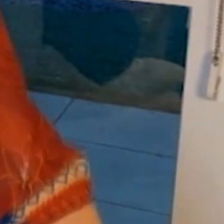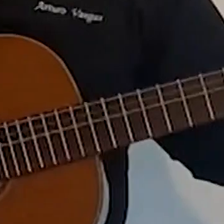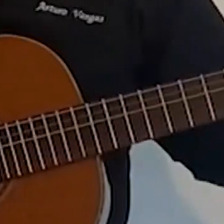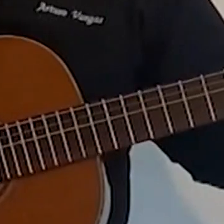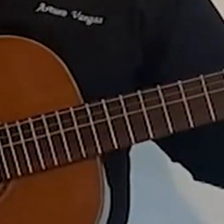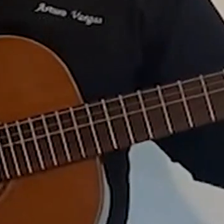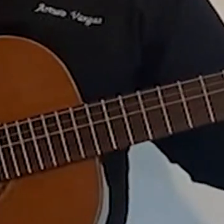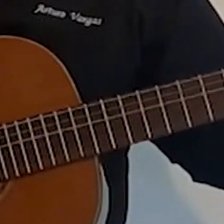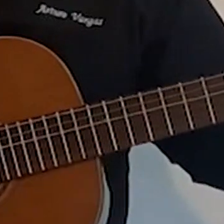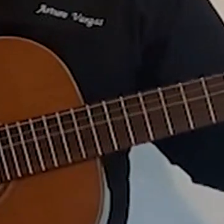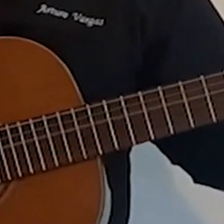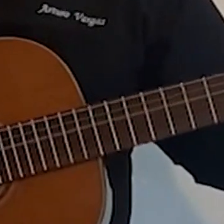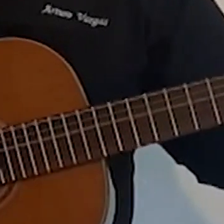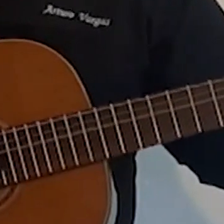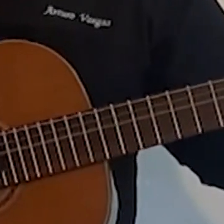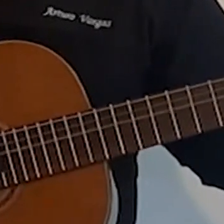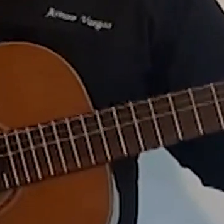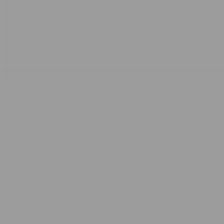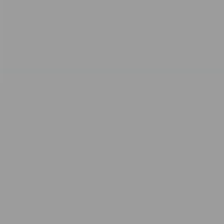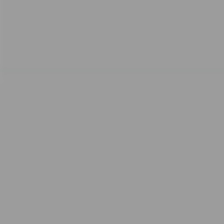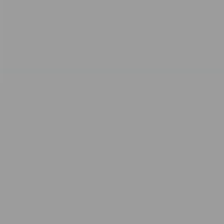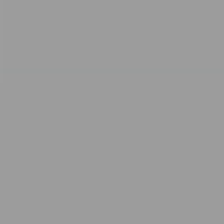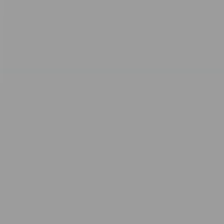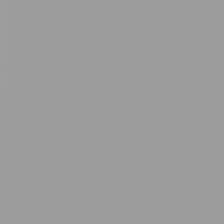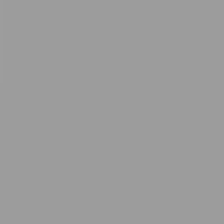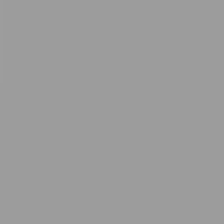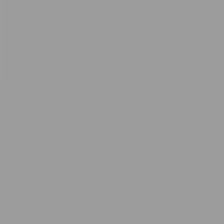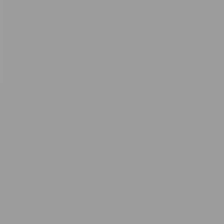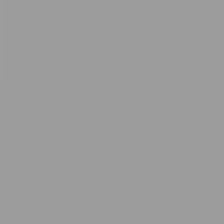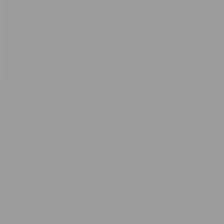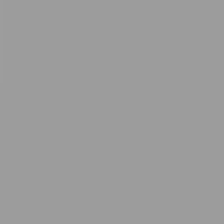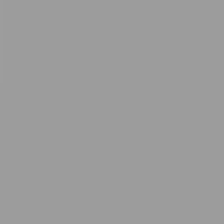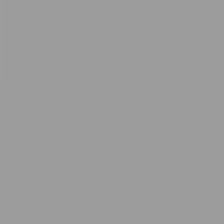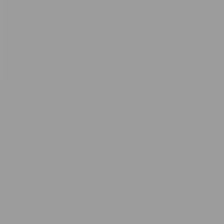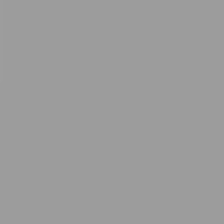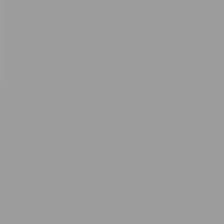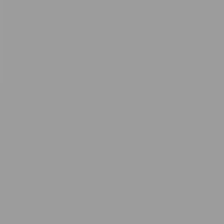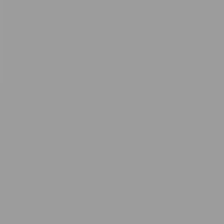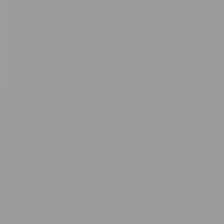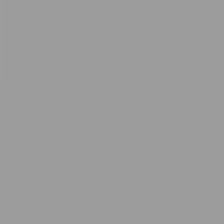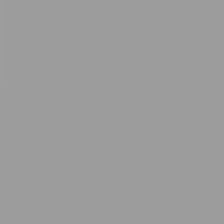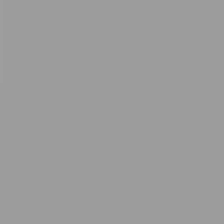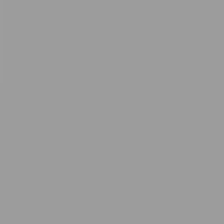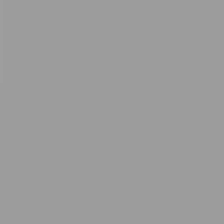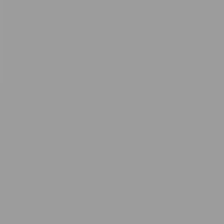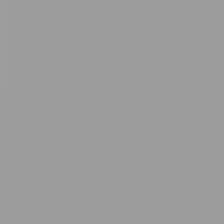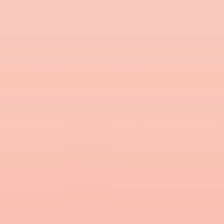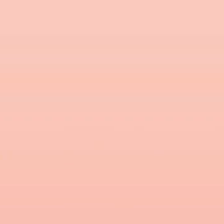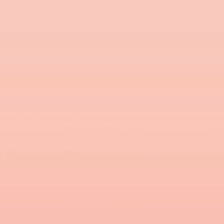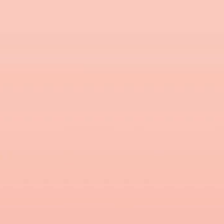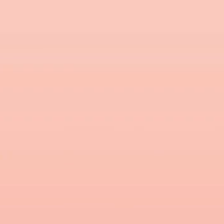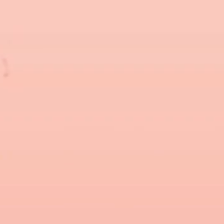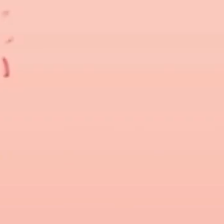tanto. Serenata a mamá, con el mariachi Vargas de Tecalitlán. Este